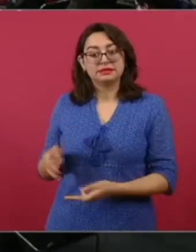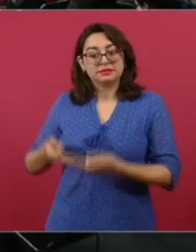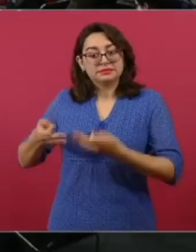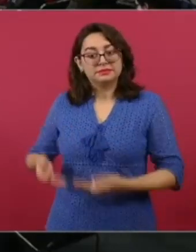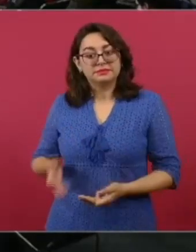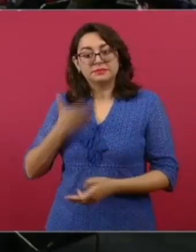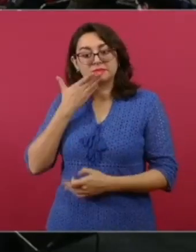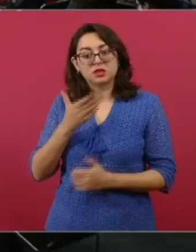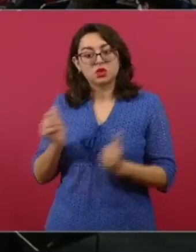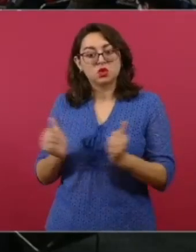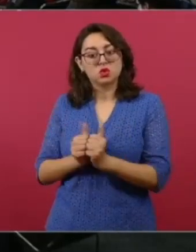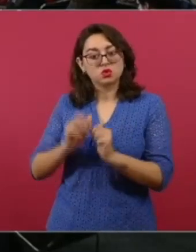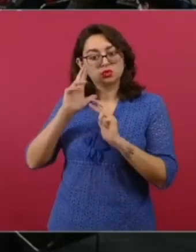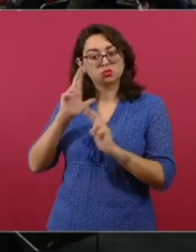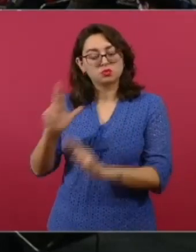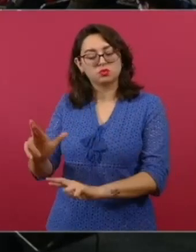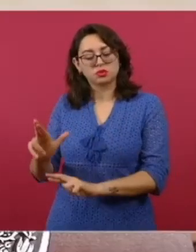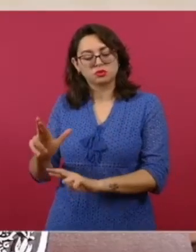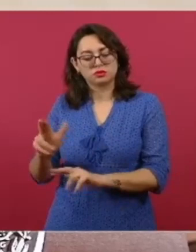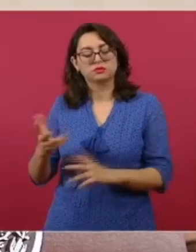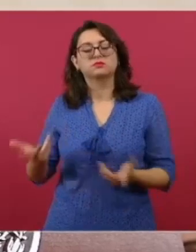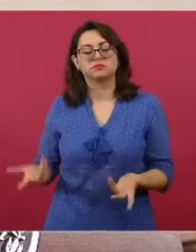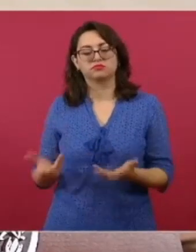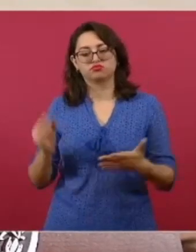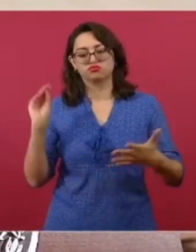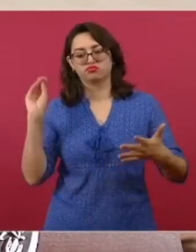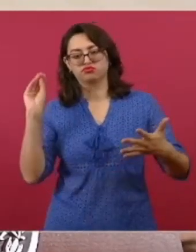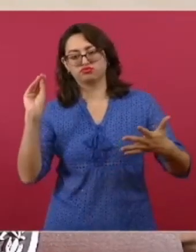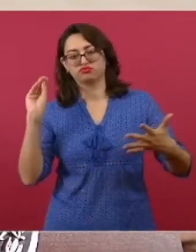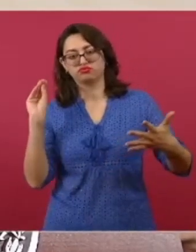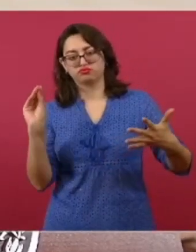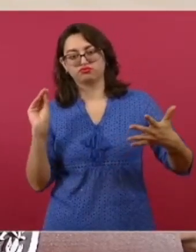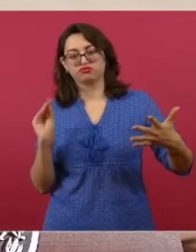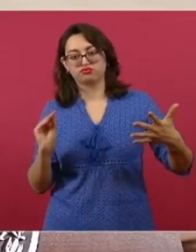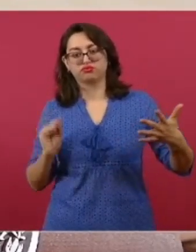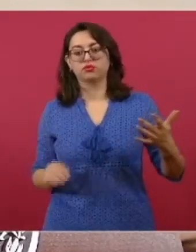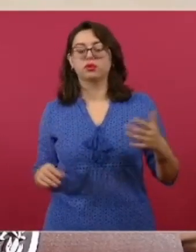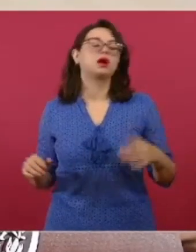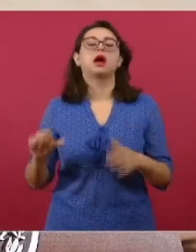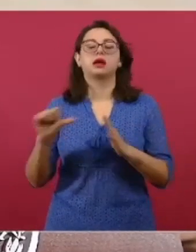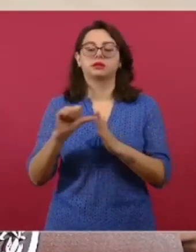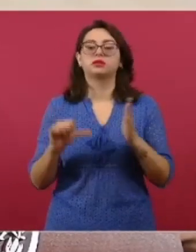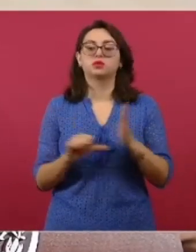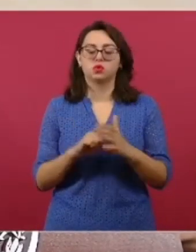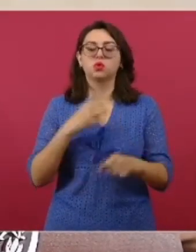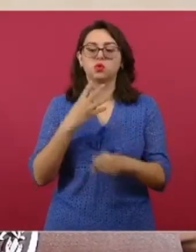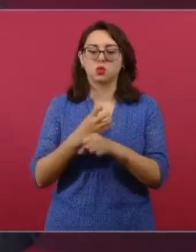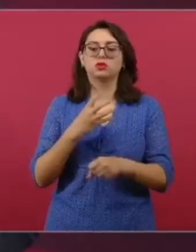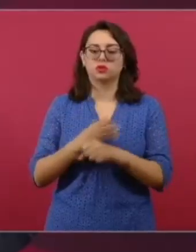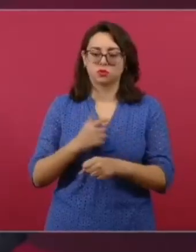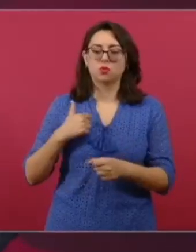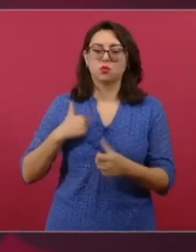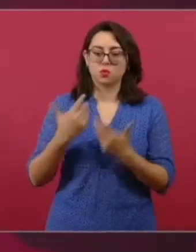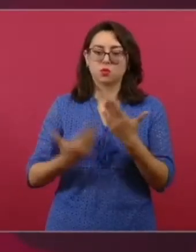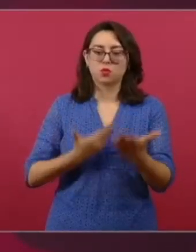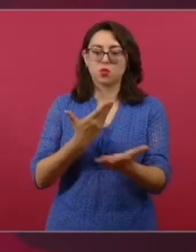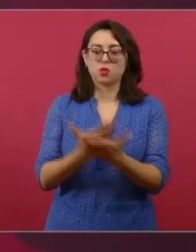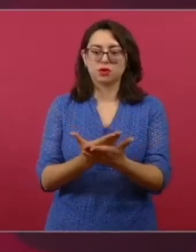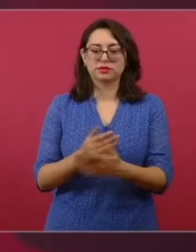entre otras cosas, para la reforma al artículo cuarto de la Constitución.